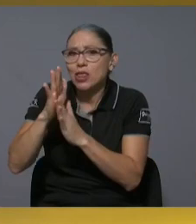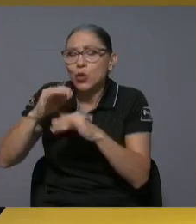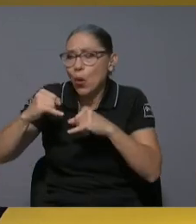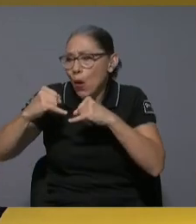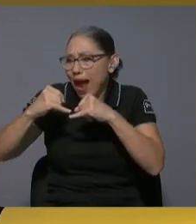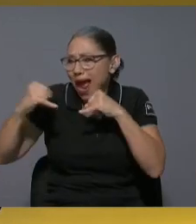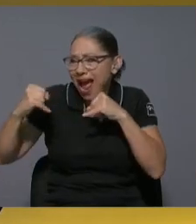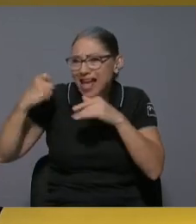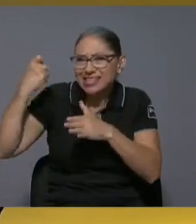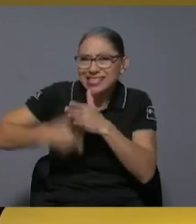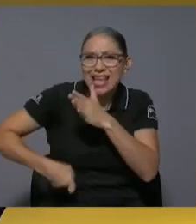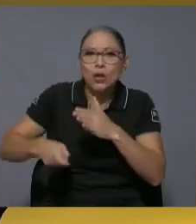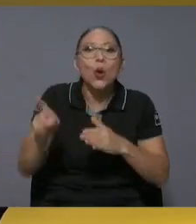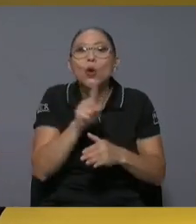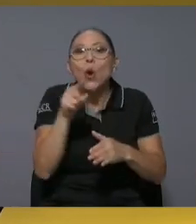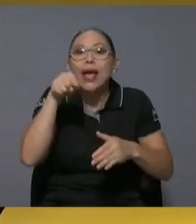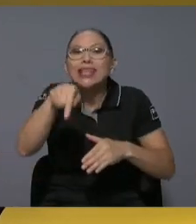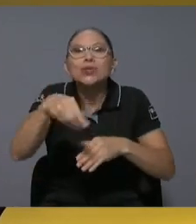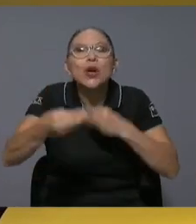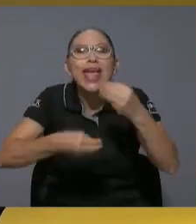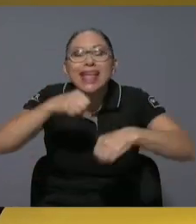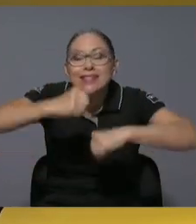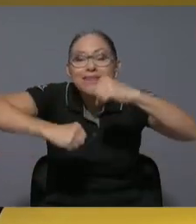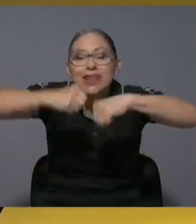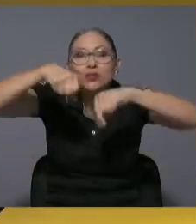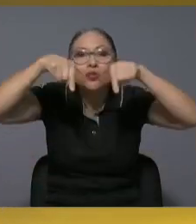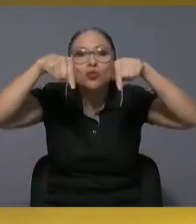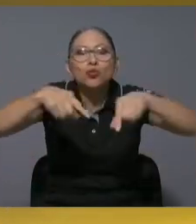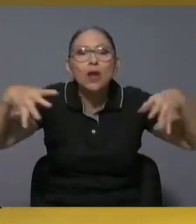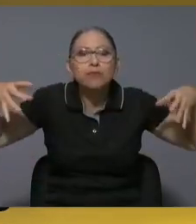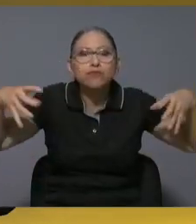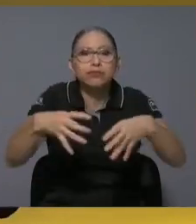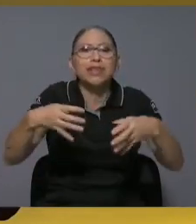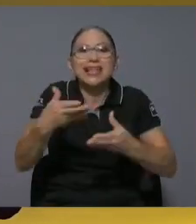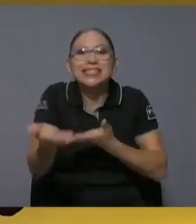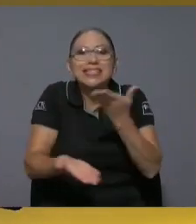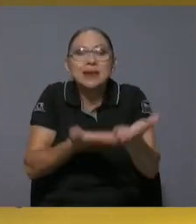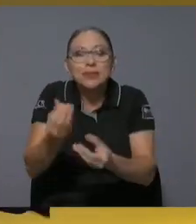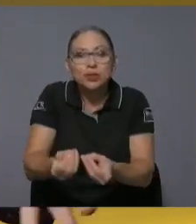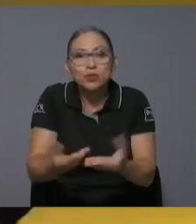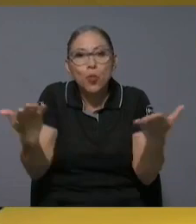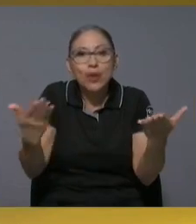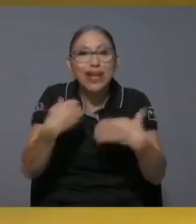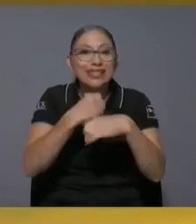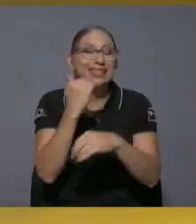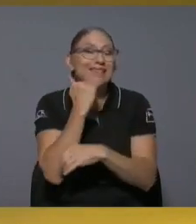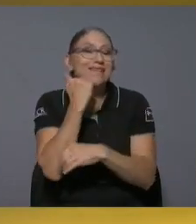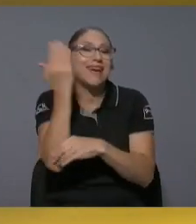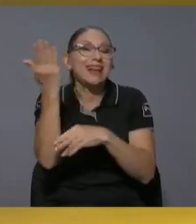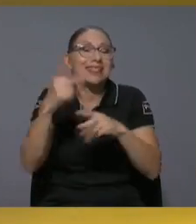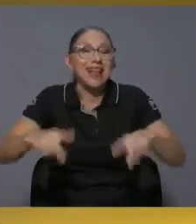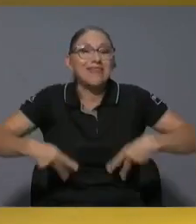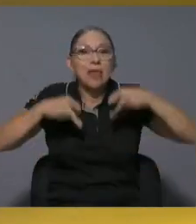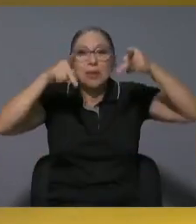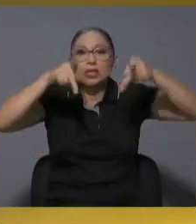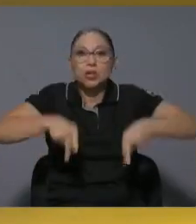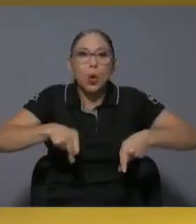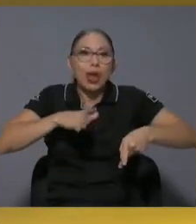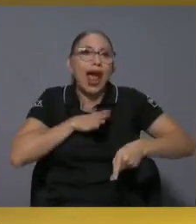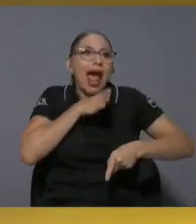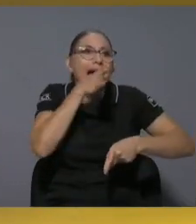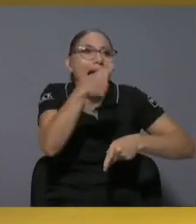públicos servicios públicos que nos facilitan la vida al ciudadano que camina de su casa al trabajo a la universidad